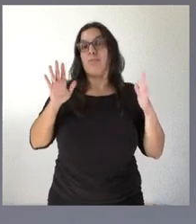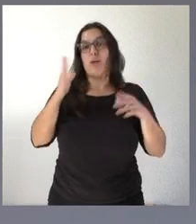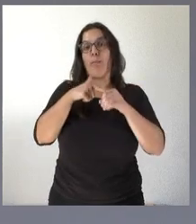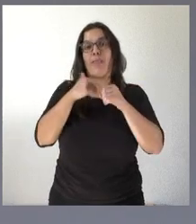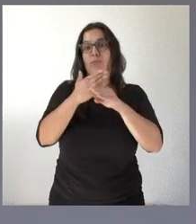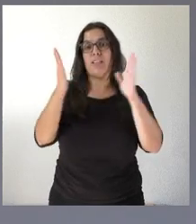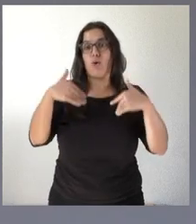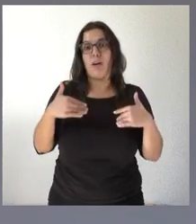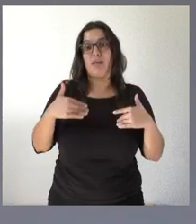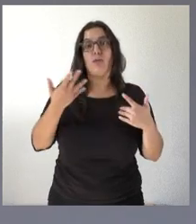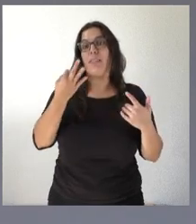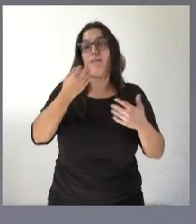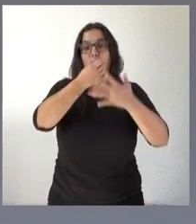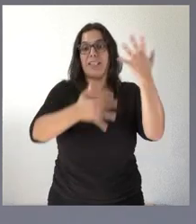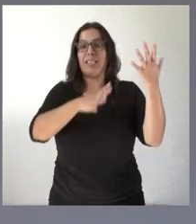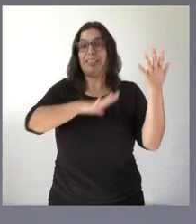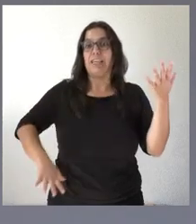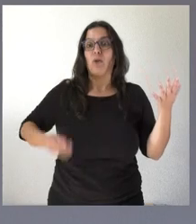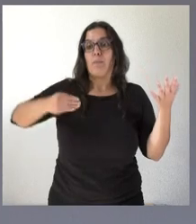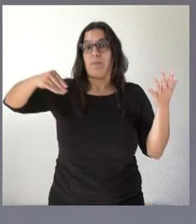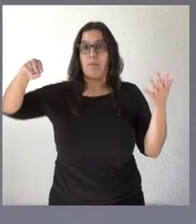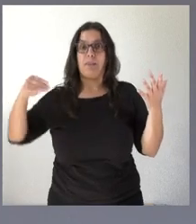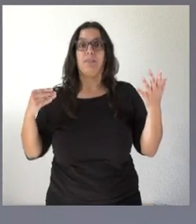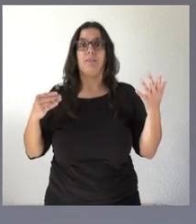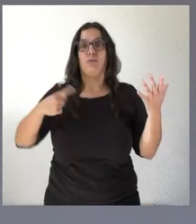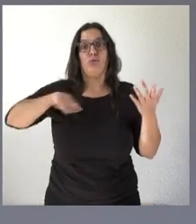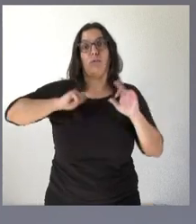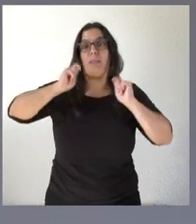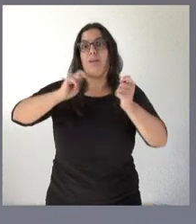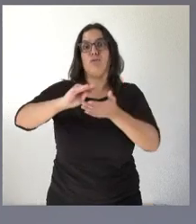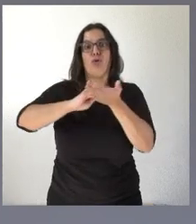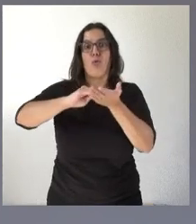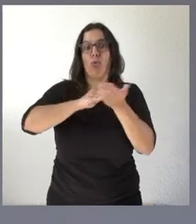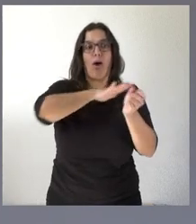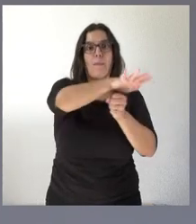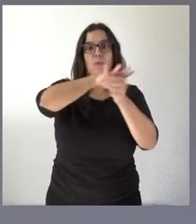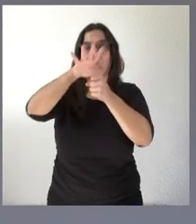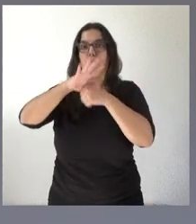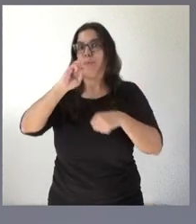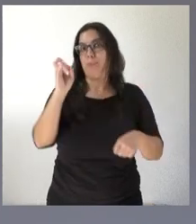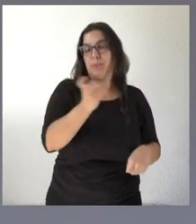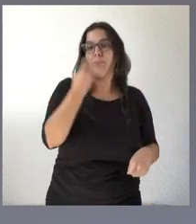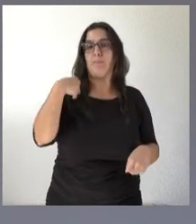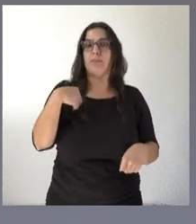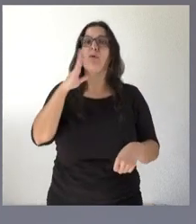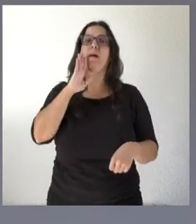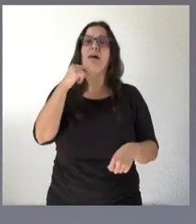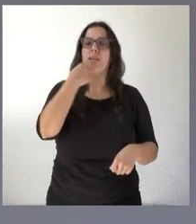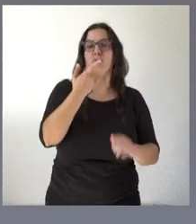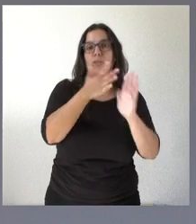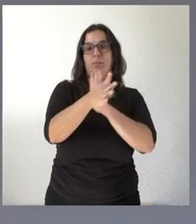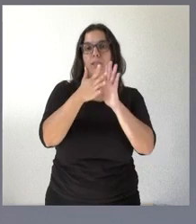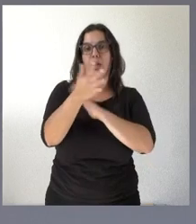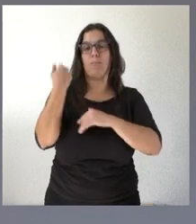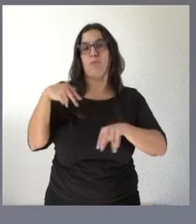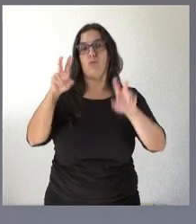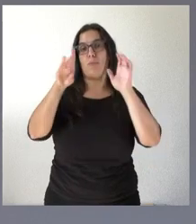que acometer la resolución del mismo desde distintos ámbitos como he enunciado con este nuevo